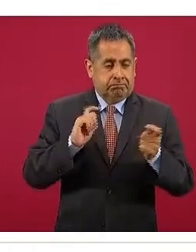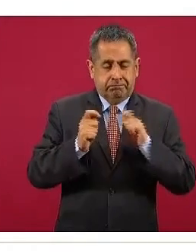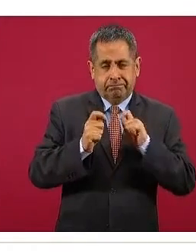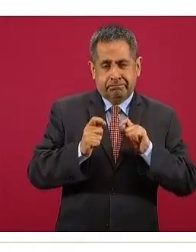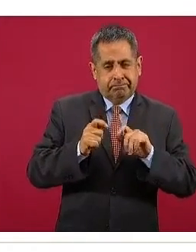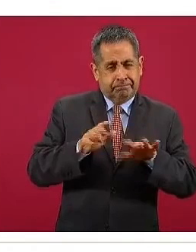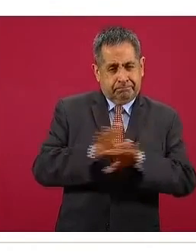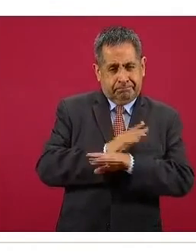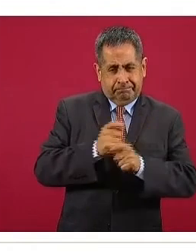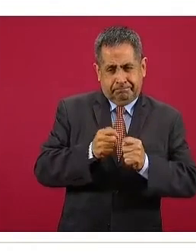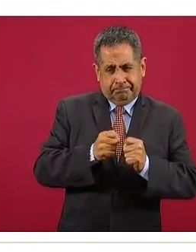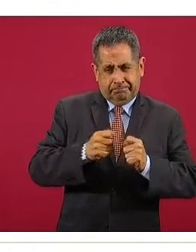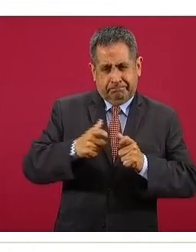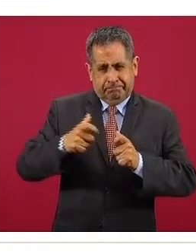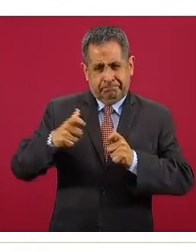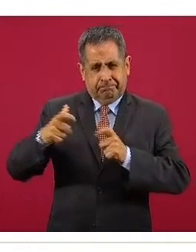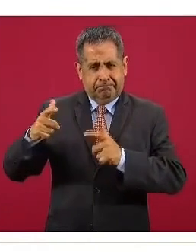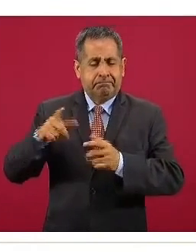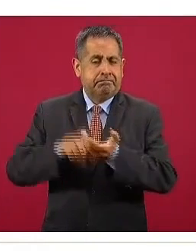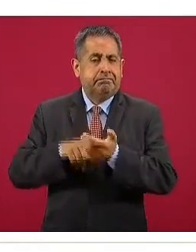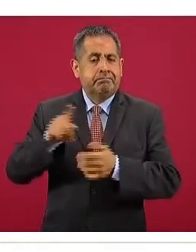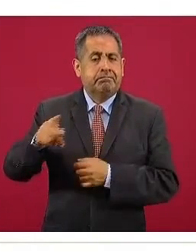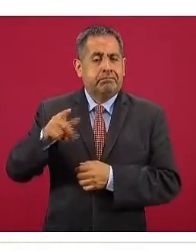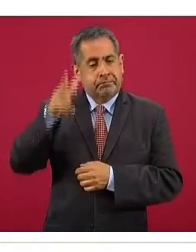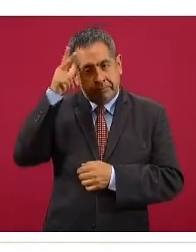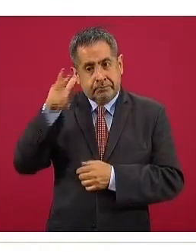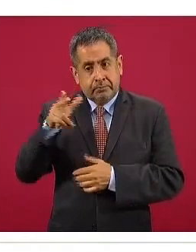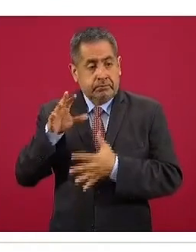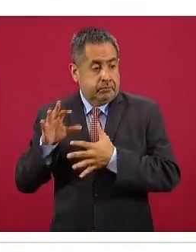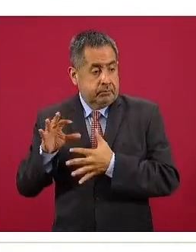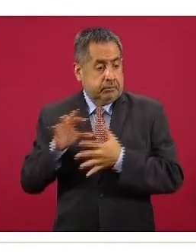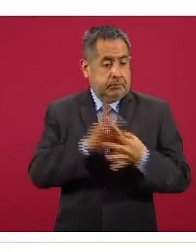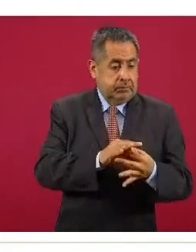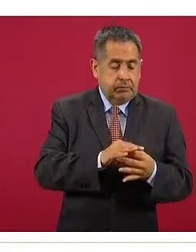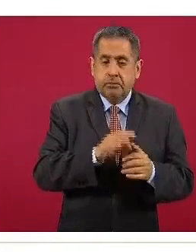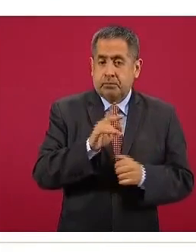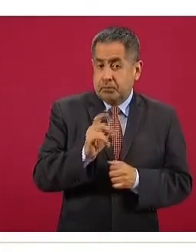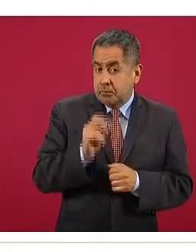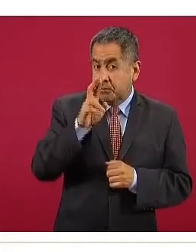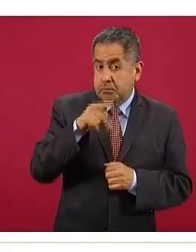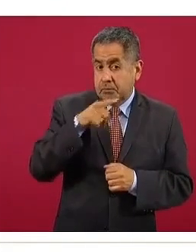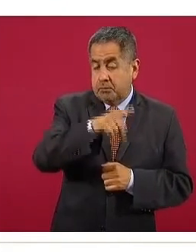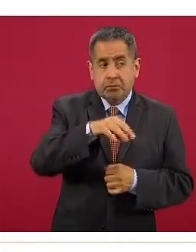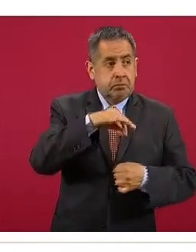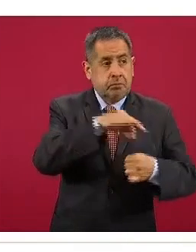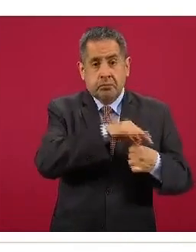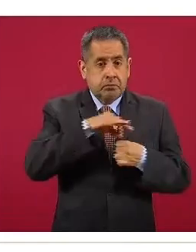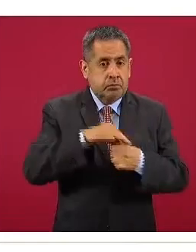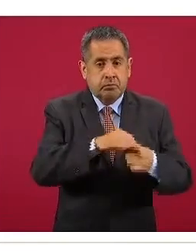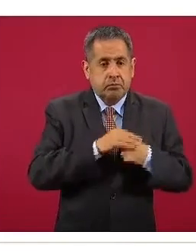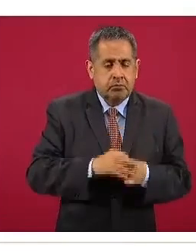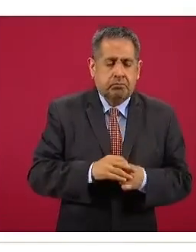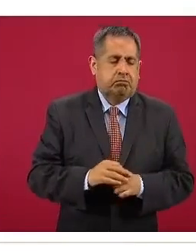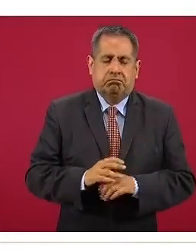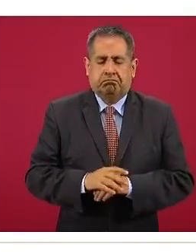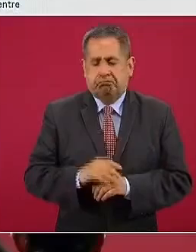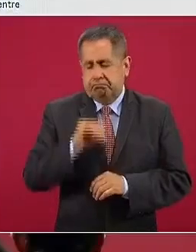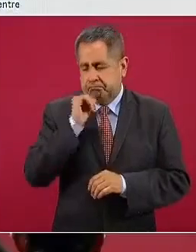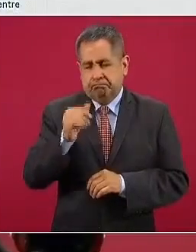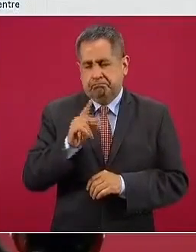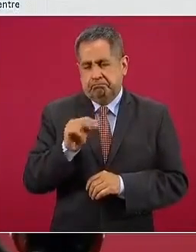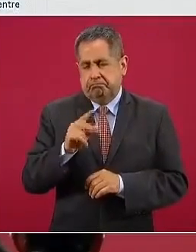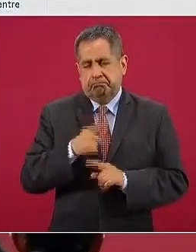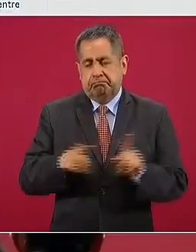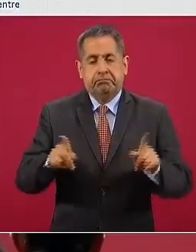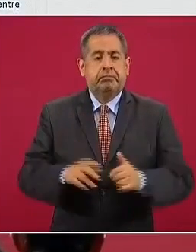en la ocurrencia epidémica en Hidalgo no corresponde con lo que uno se explicaría si las elecciones hubieran causado esto.